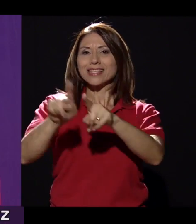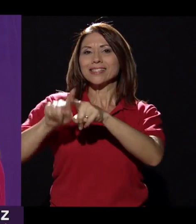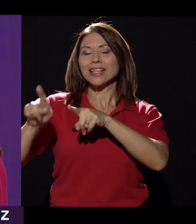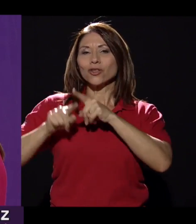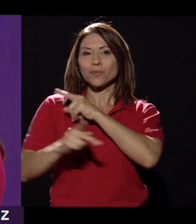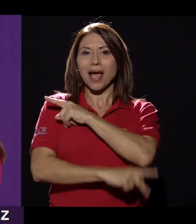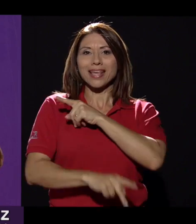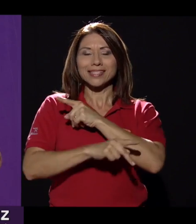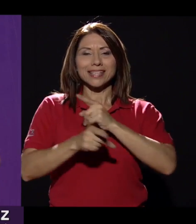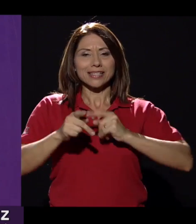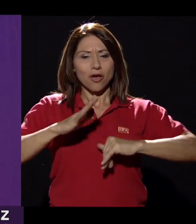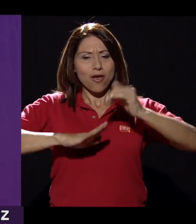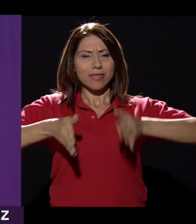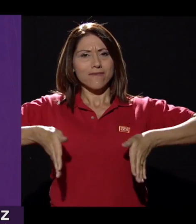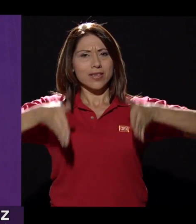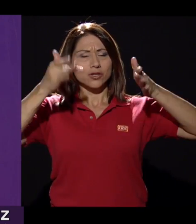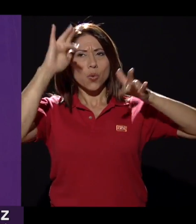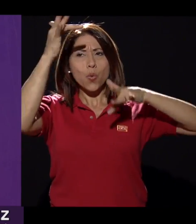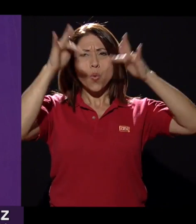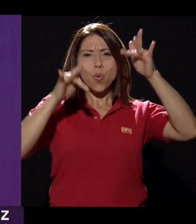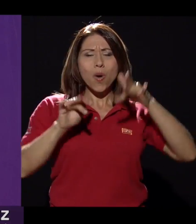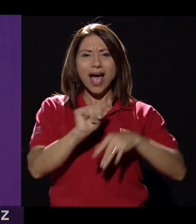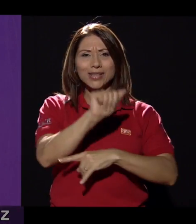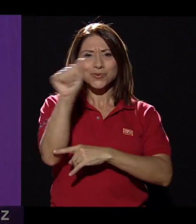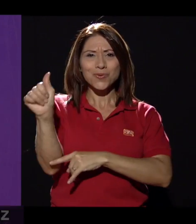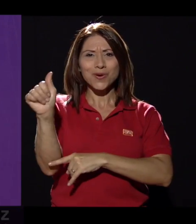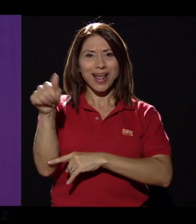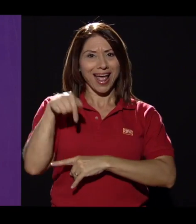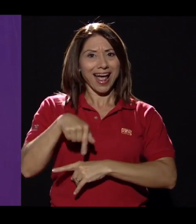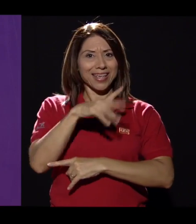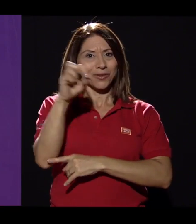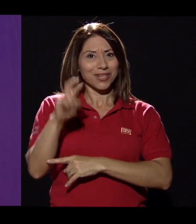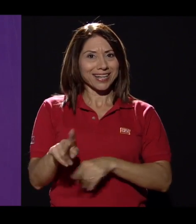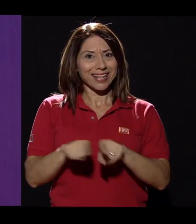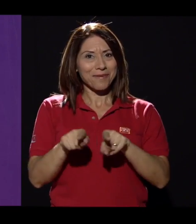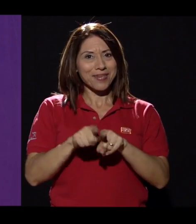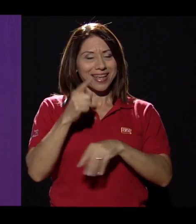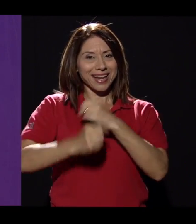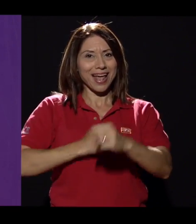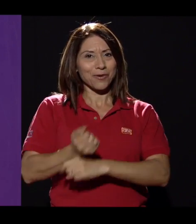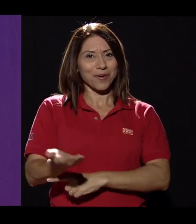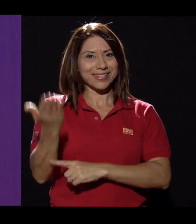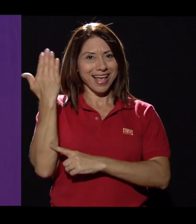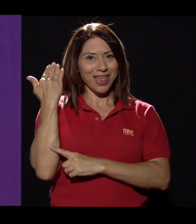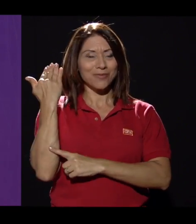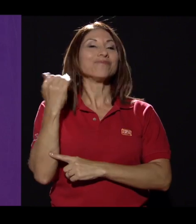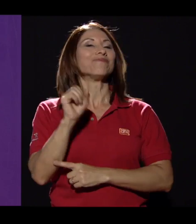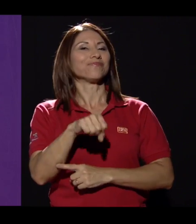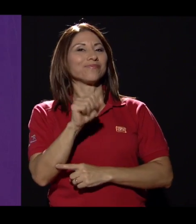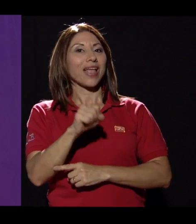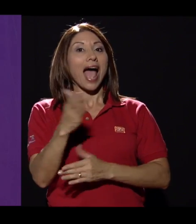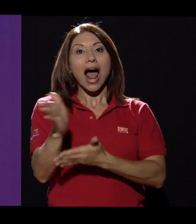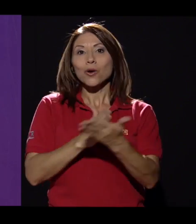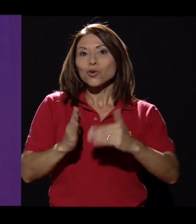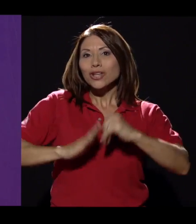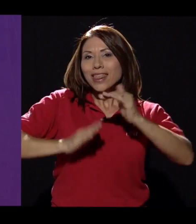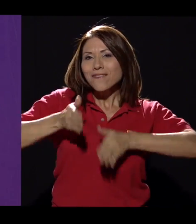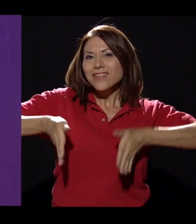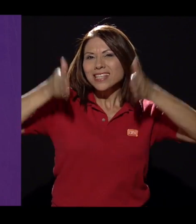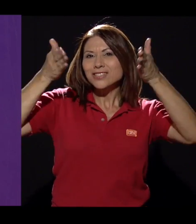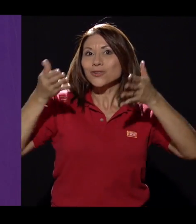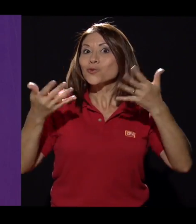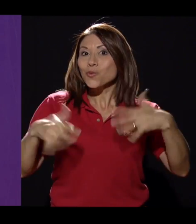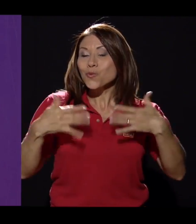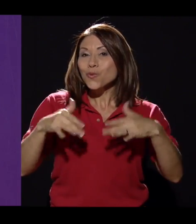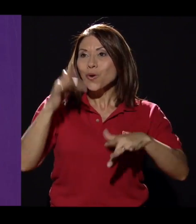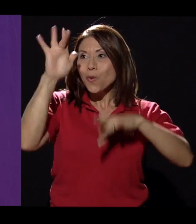se iluminan de azul, en Costa Rica también desde el año pasado o hace un par de años, desde el año pasado, desde el año pasado se iluminan algunos edificios, contanos